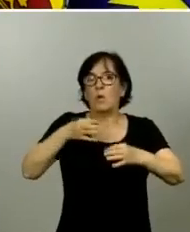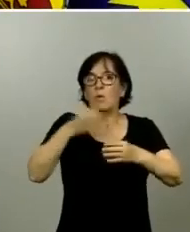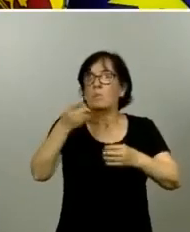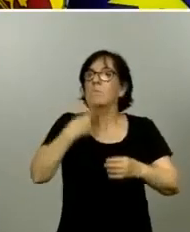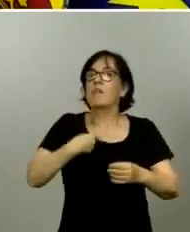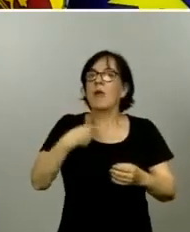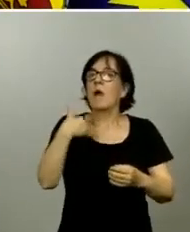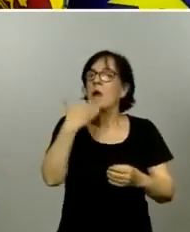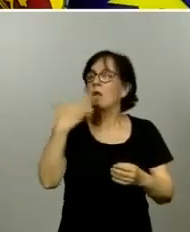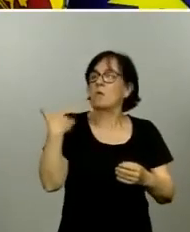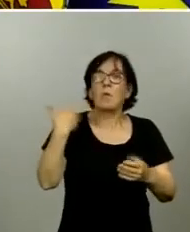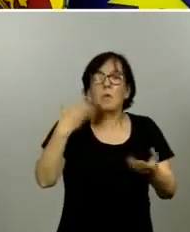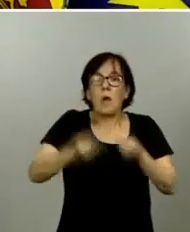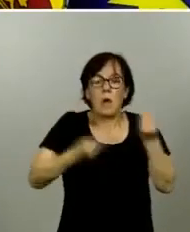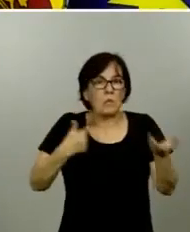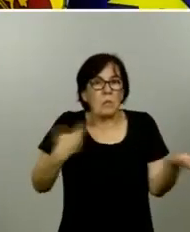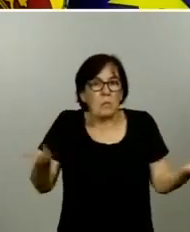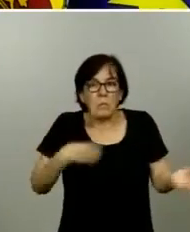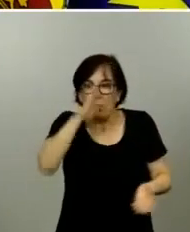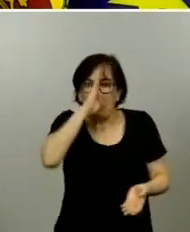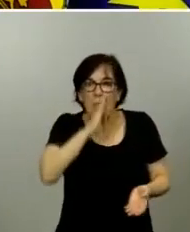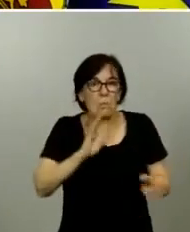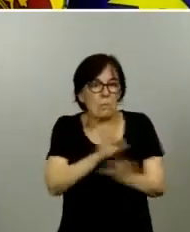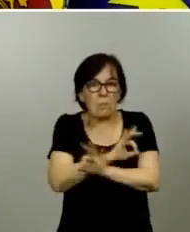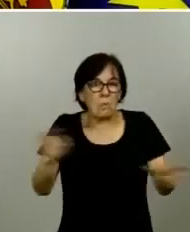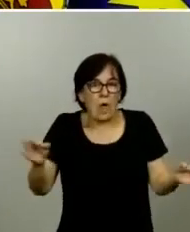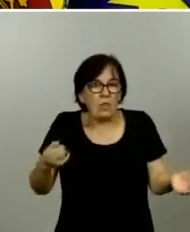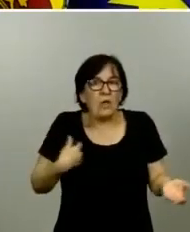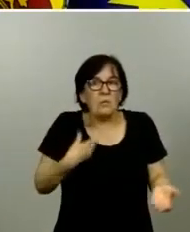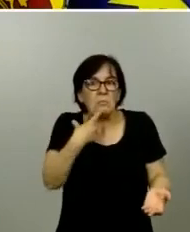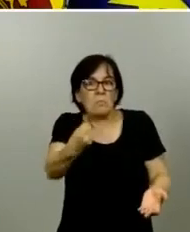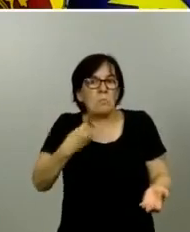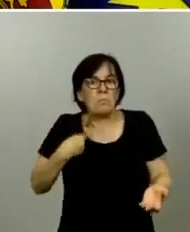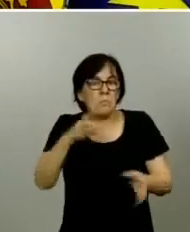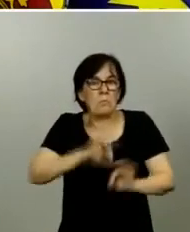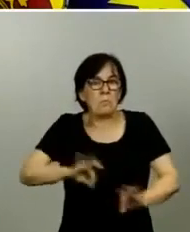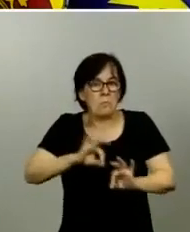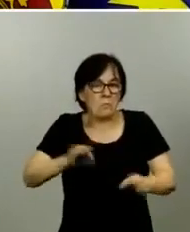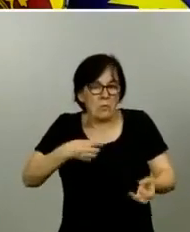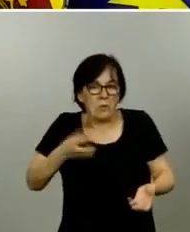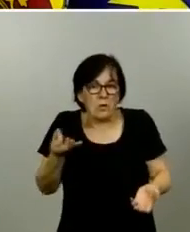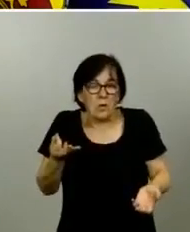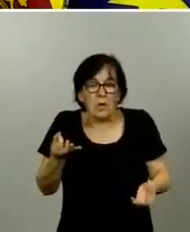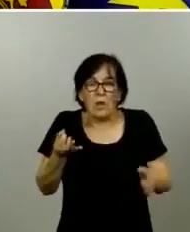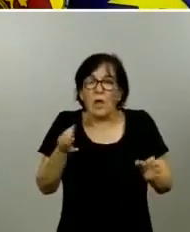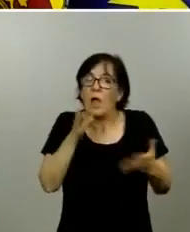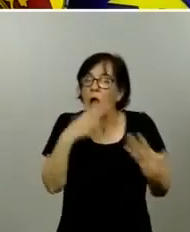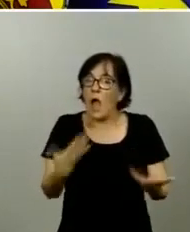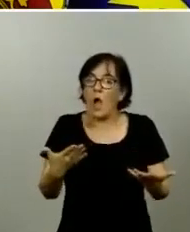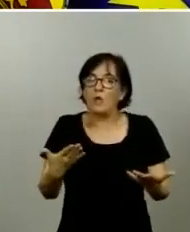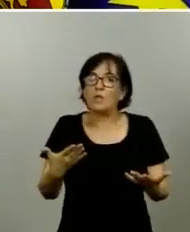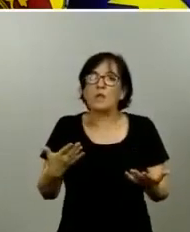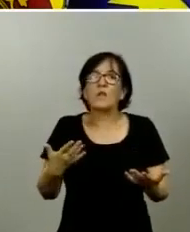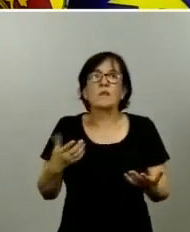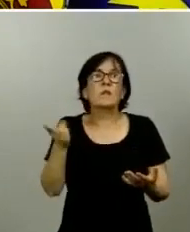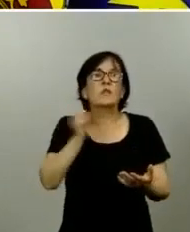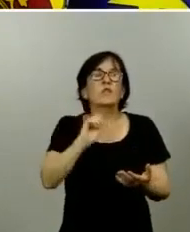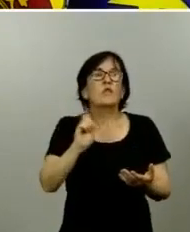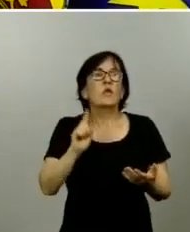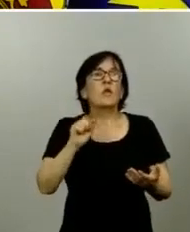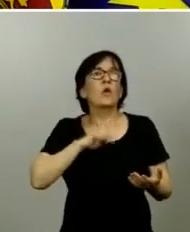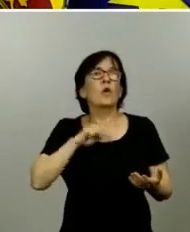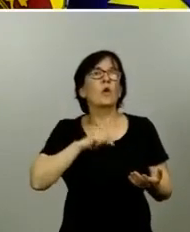tengo nada que ocultar ni nada que decir al respecto ahora mismo lo cierto es que tampoco estoy para